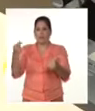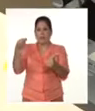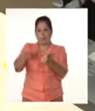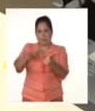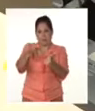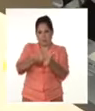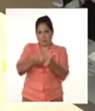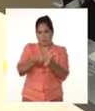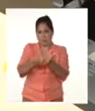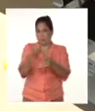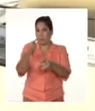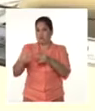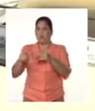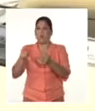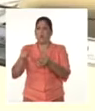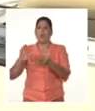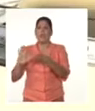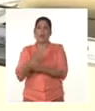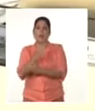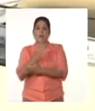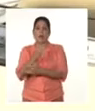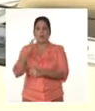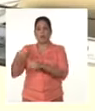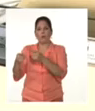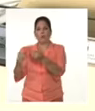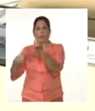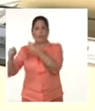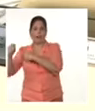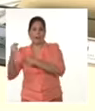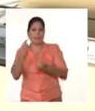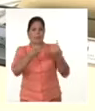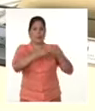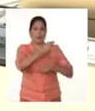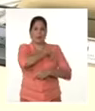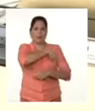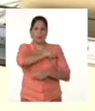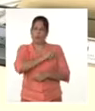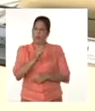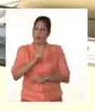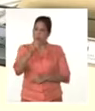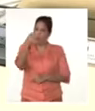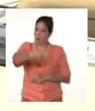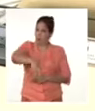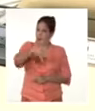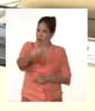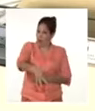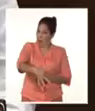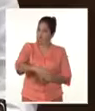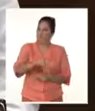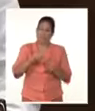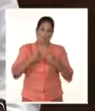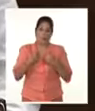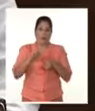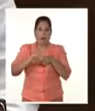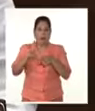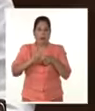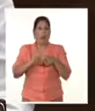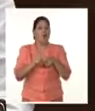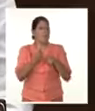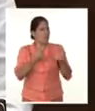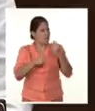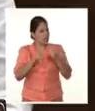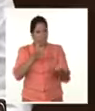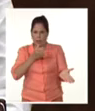además de eliminar la cadena de intermediarios en la comercialización que encarece la mercancía en su viaje del campo a la tarima.